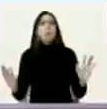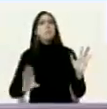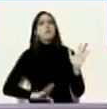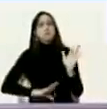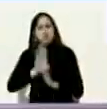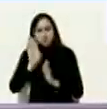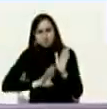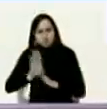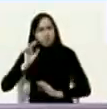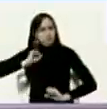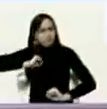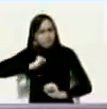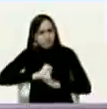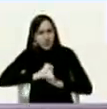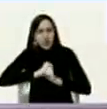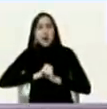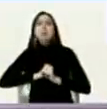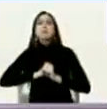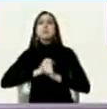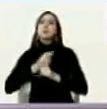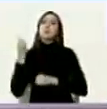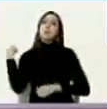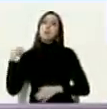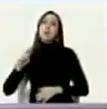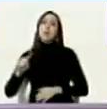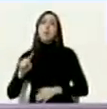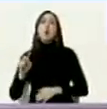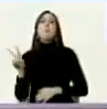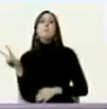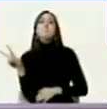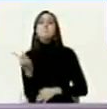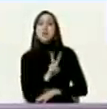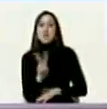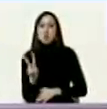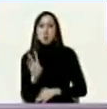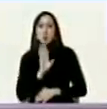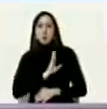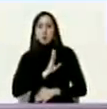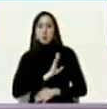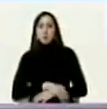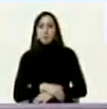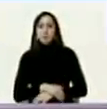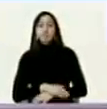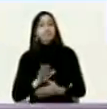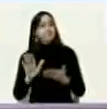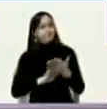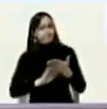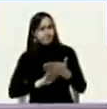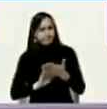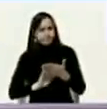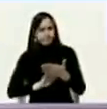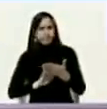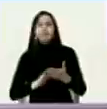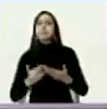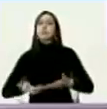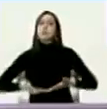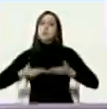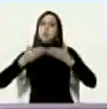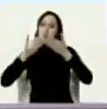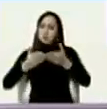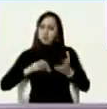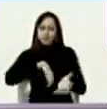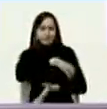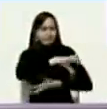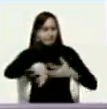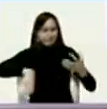productivos que tiene a disposición nuestro país y resolver y garantizar resolver todos los problemas